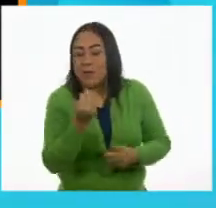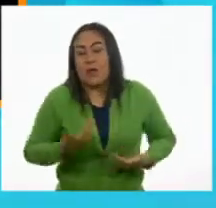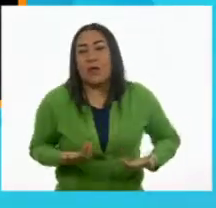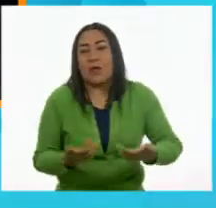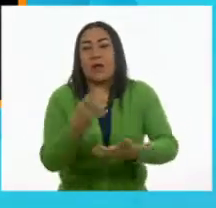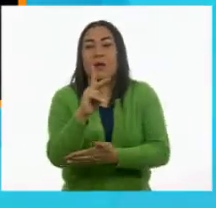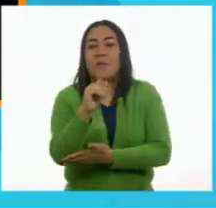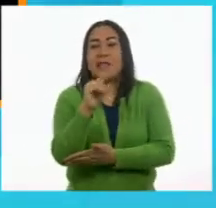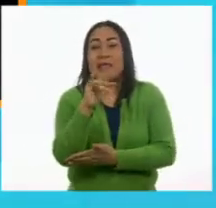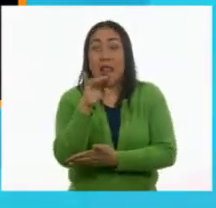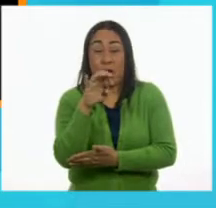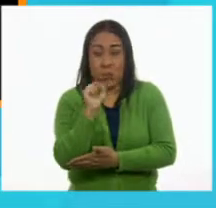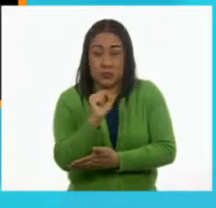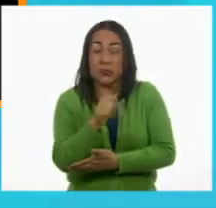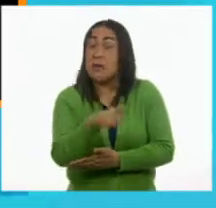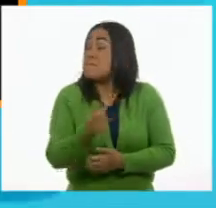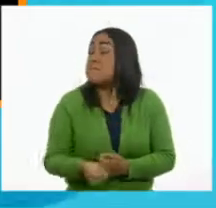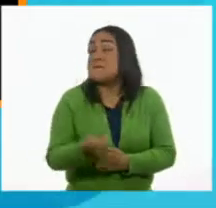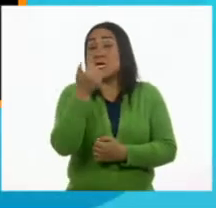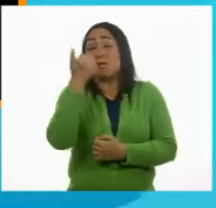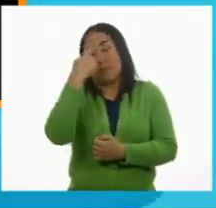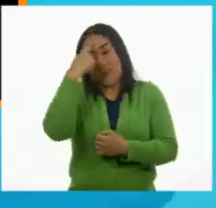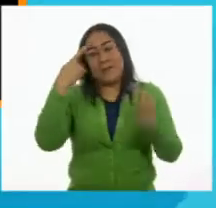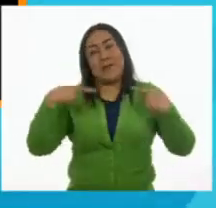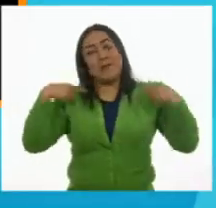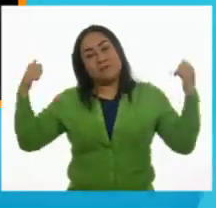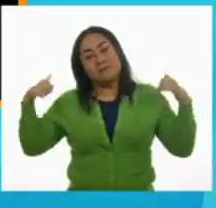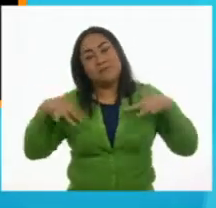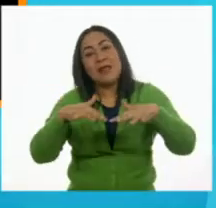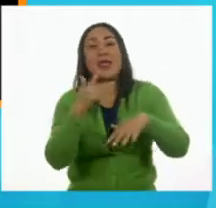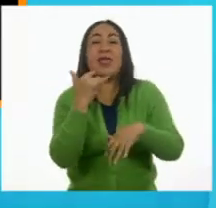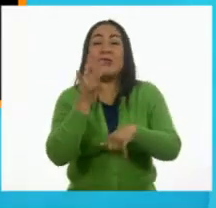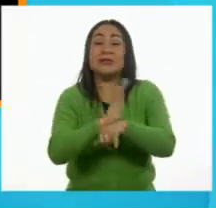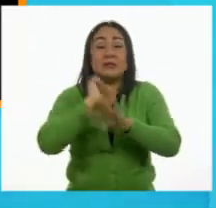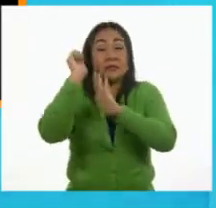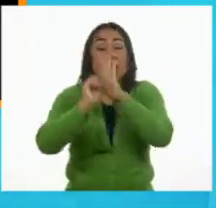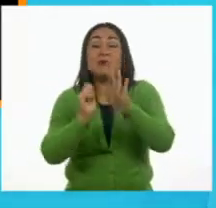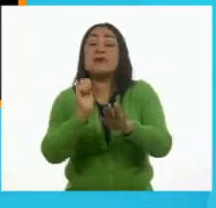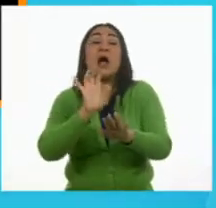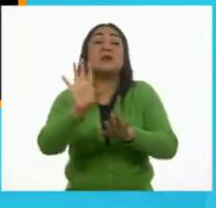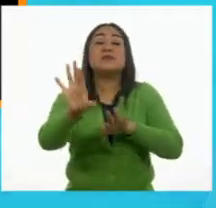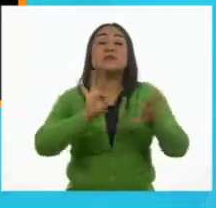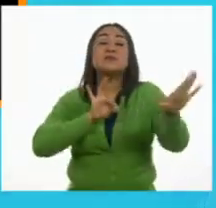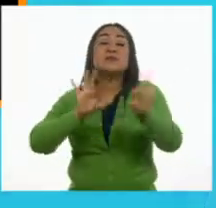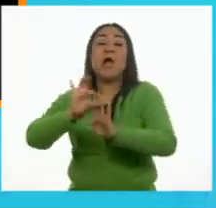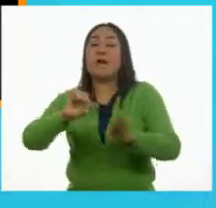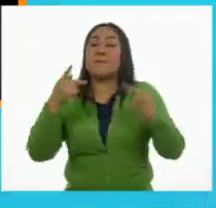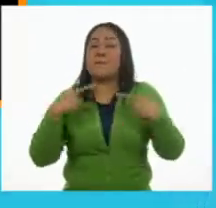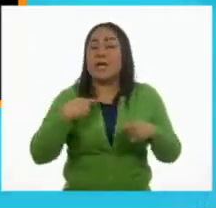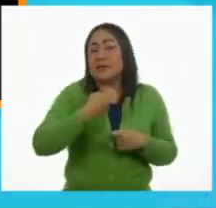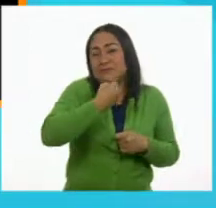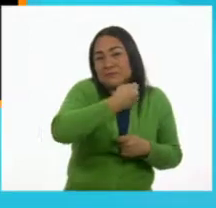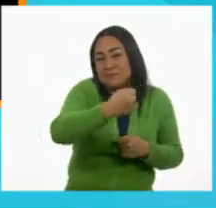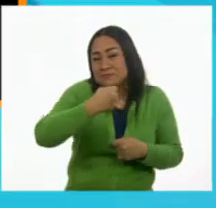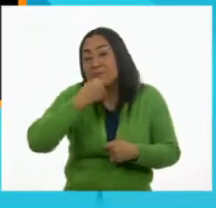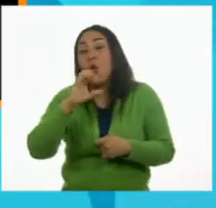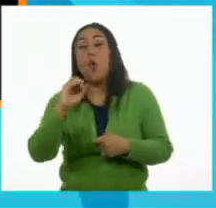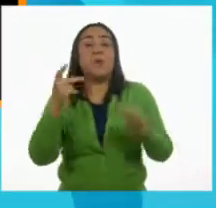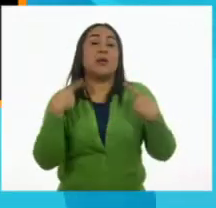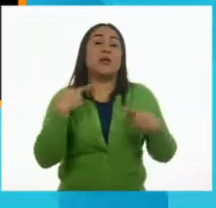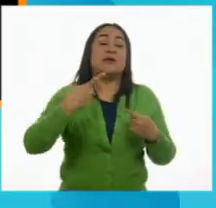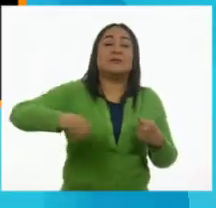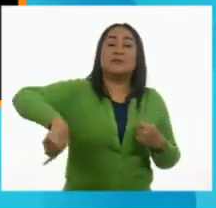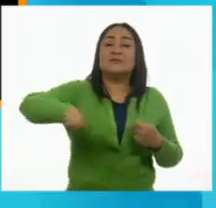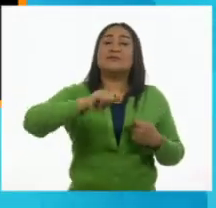Plateros. A esta primera función pública solo fueron invitados algunos reporteros y algunas personas que